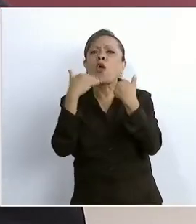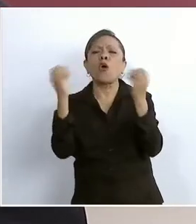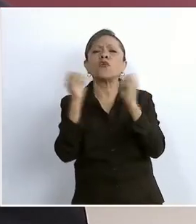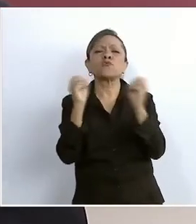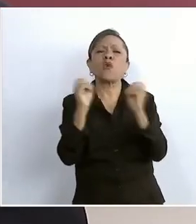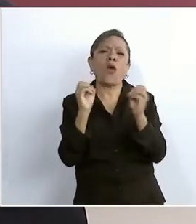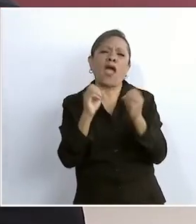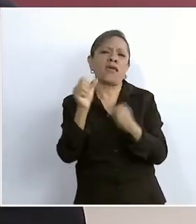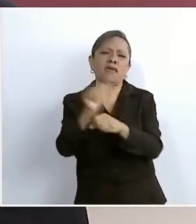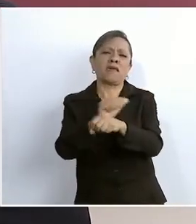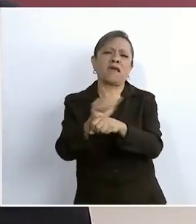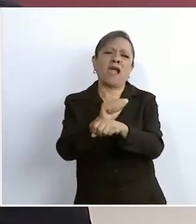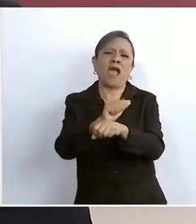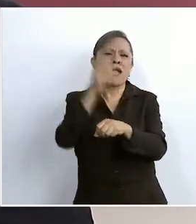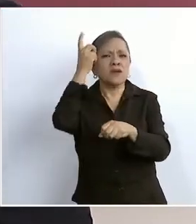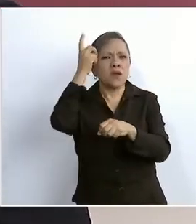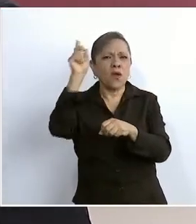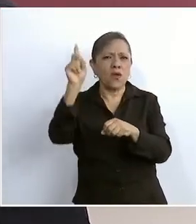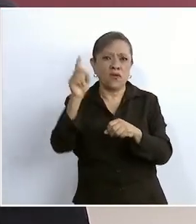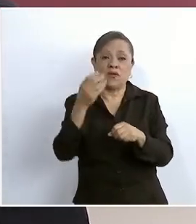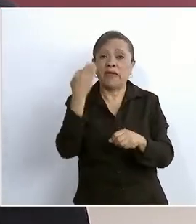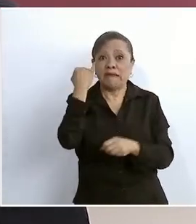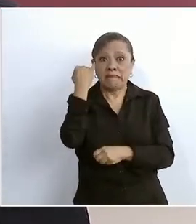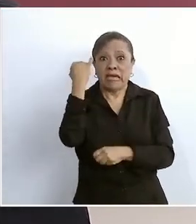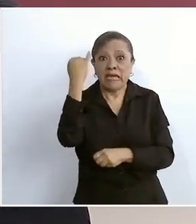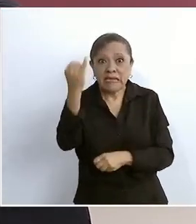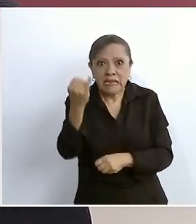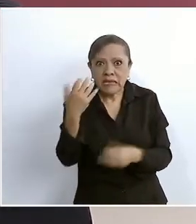Imagínense, secretario de Hacienda.